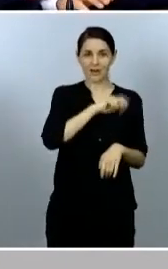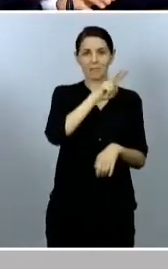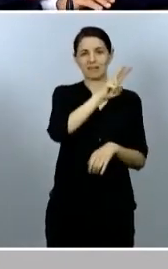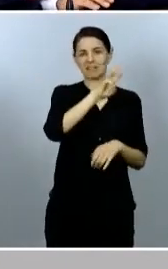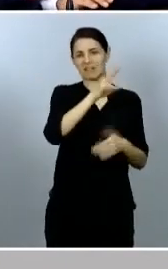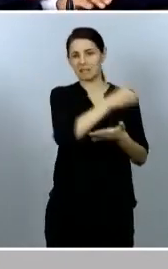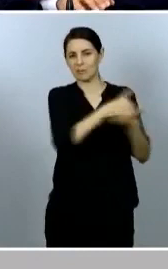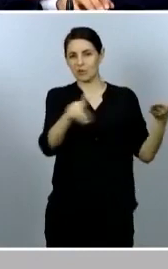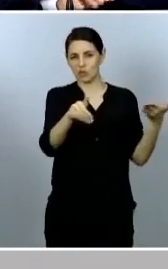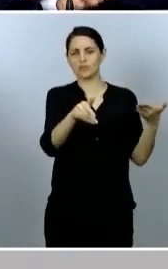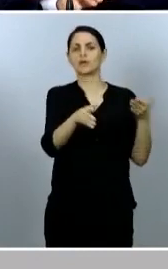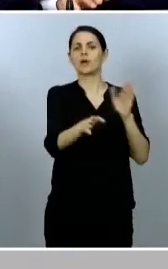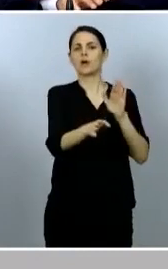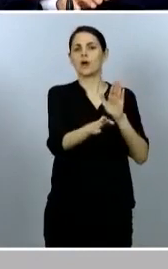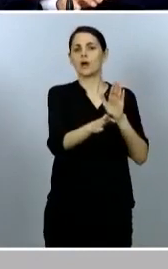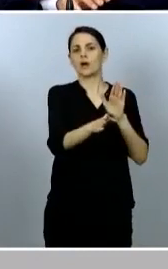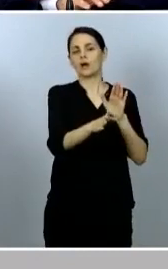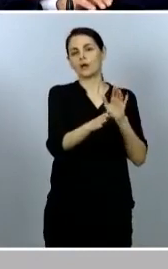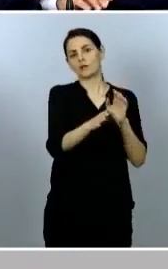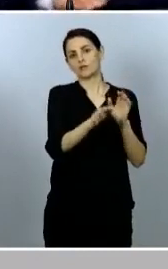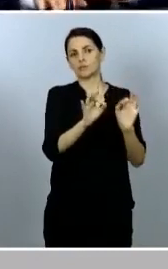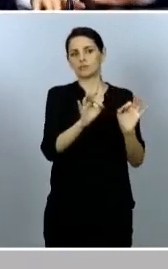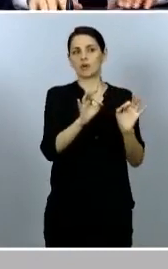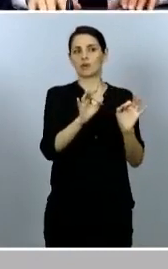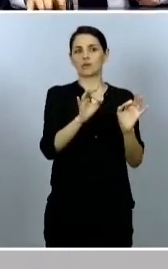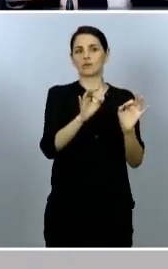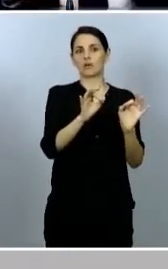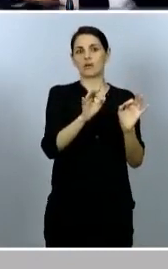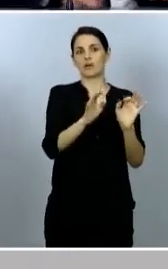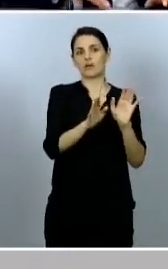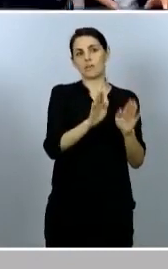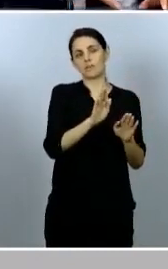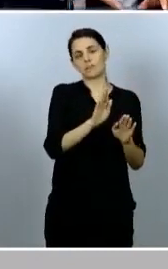progresarán o permanecerán en fase 2.